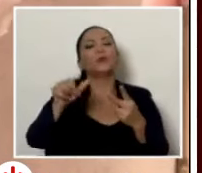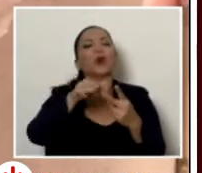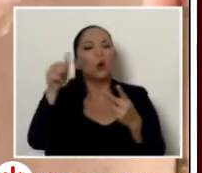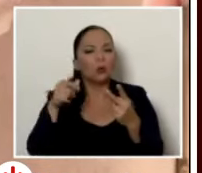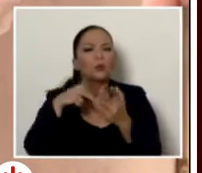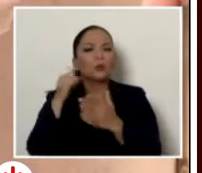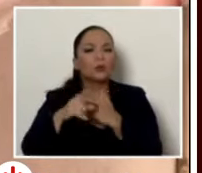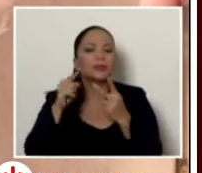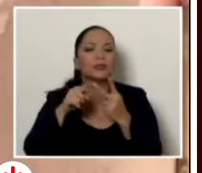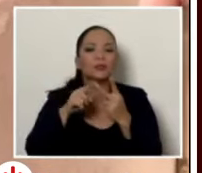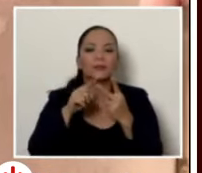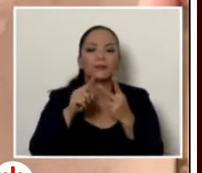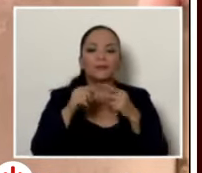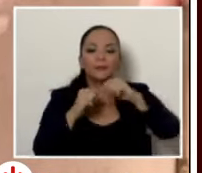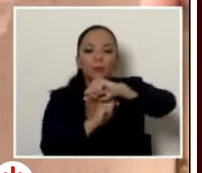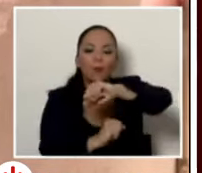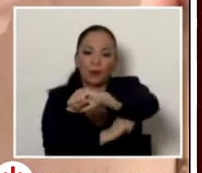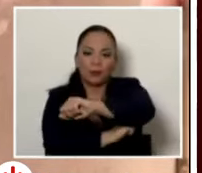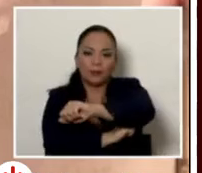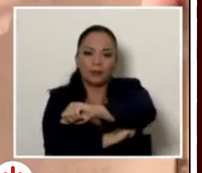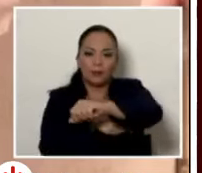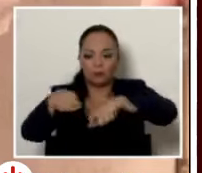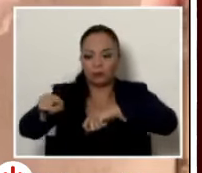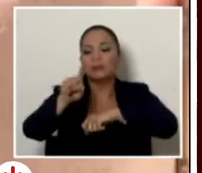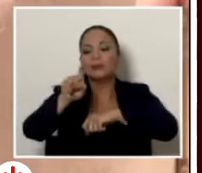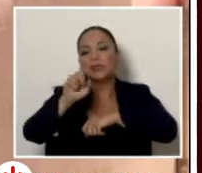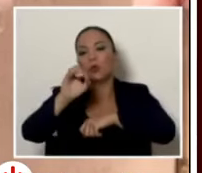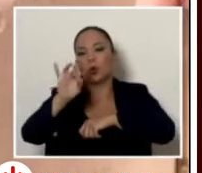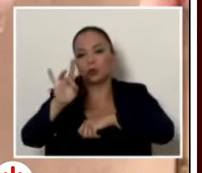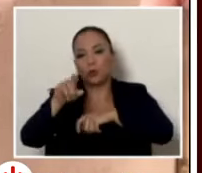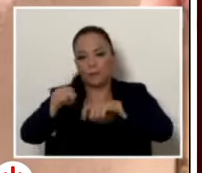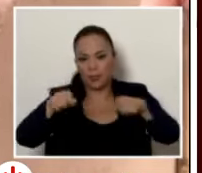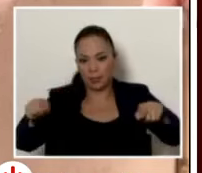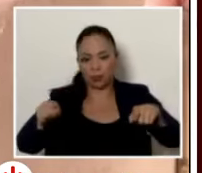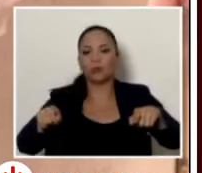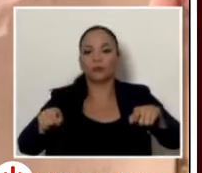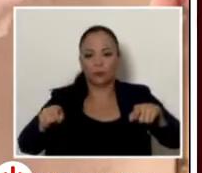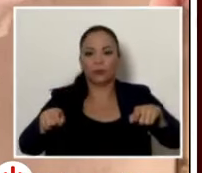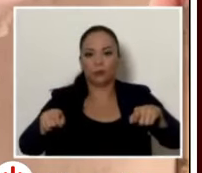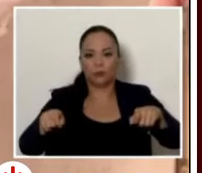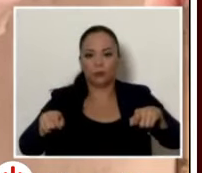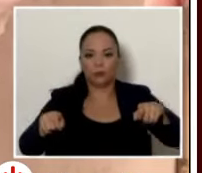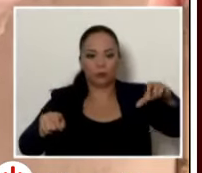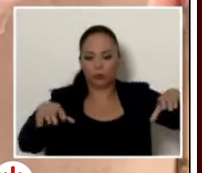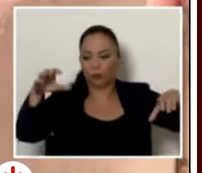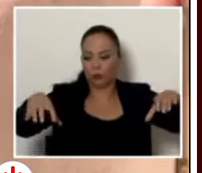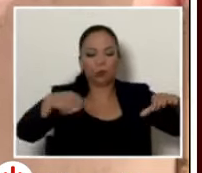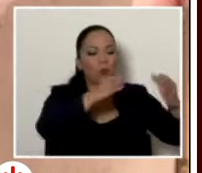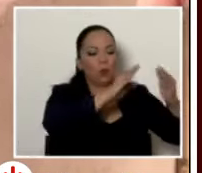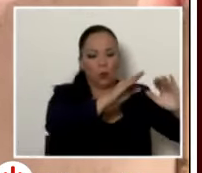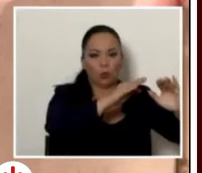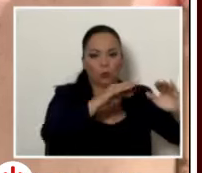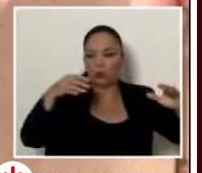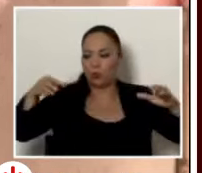importante que es un puente de 108 metros que se ubica entre dos de los principales pueblos turísticos del país de los más visitados